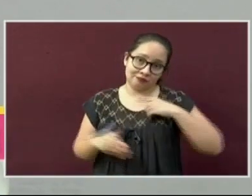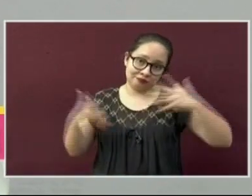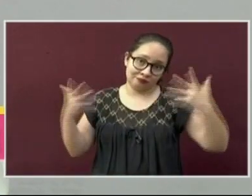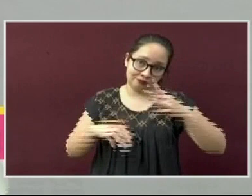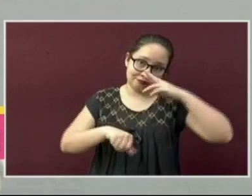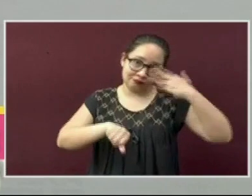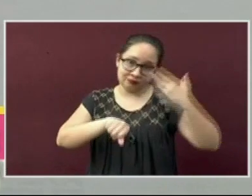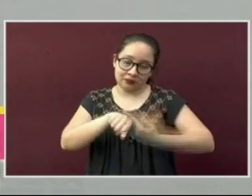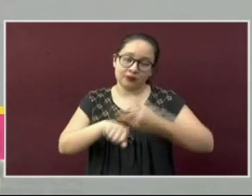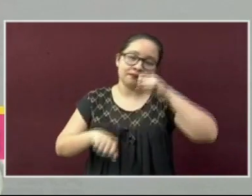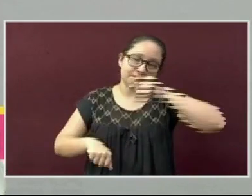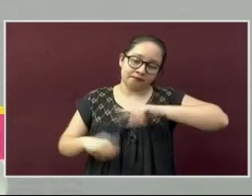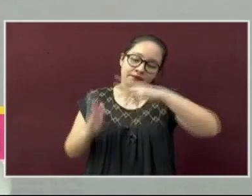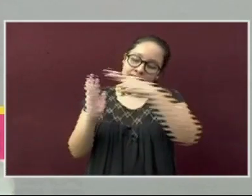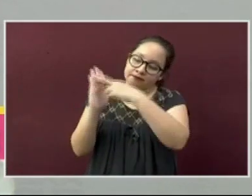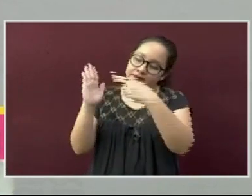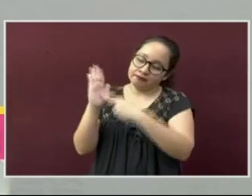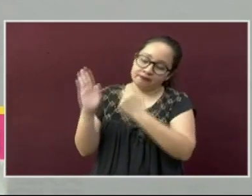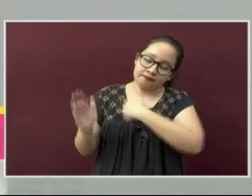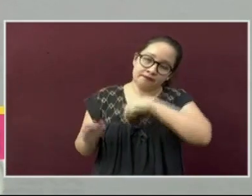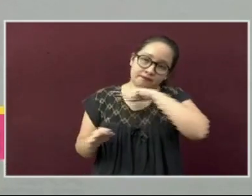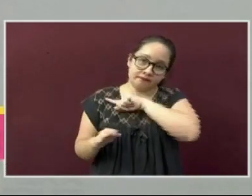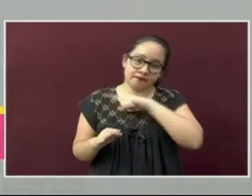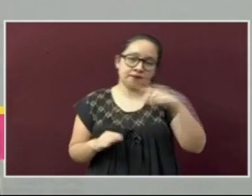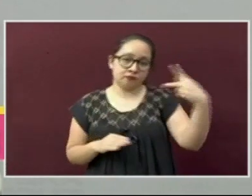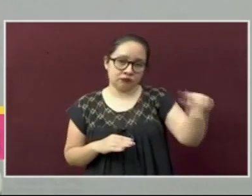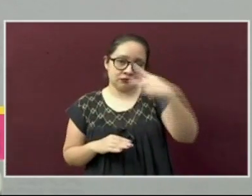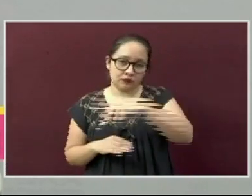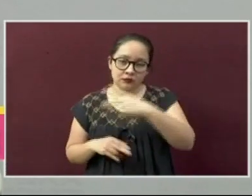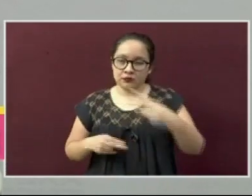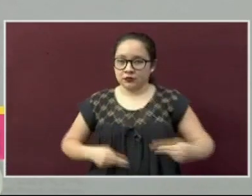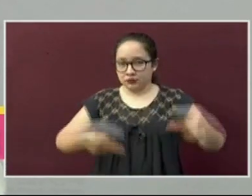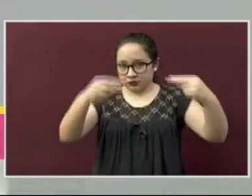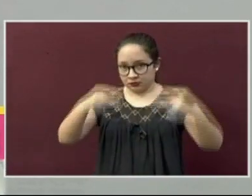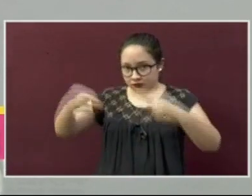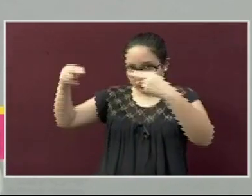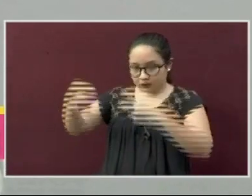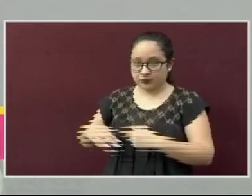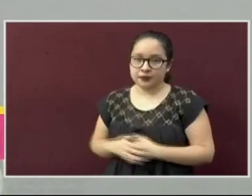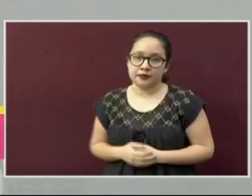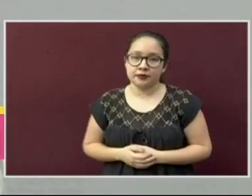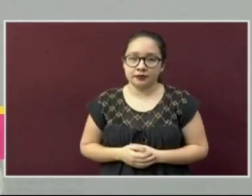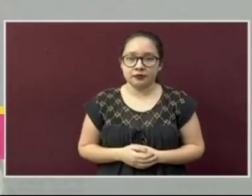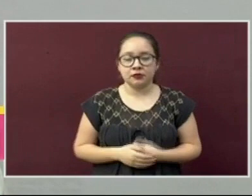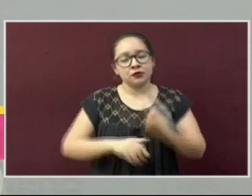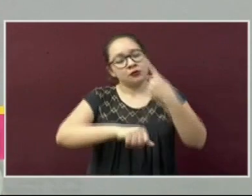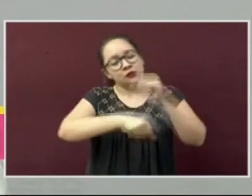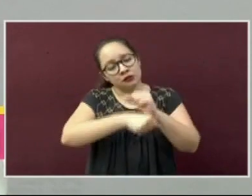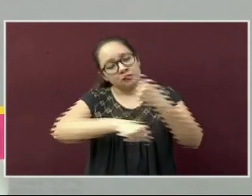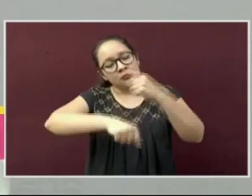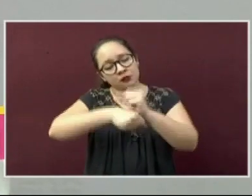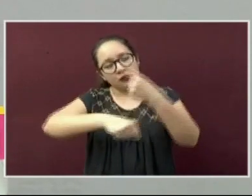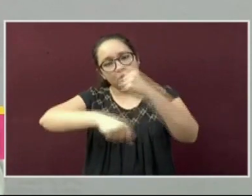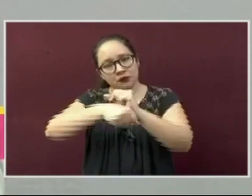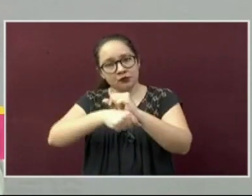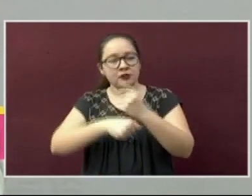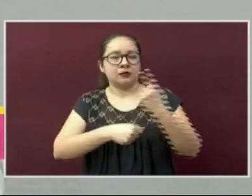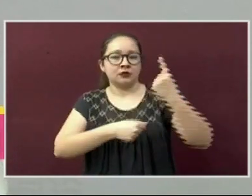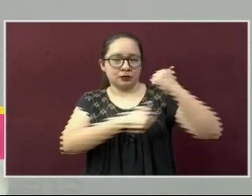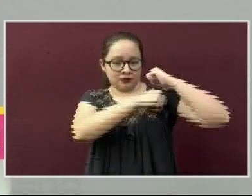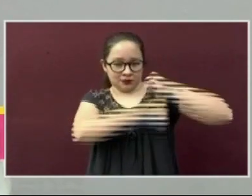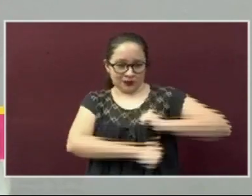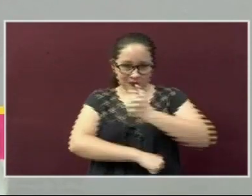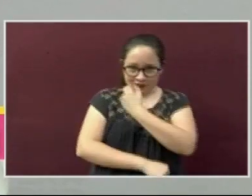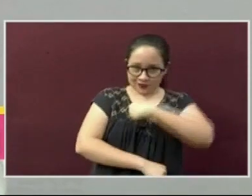medidas sanitarias en su establecimiento. Semanalmente, personal de riesgos sanitarios